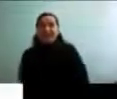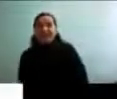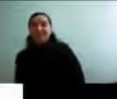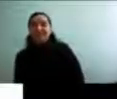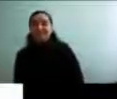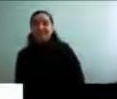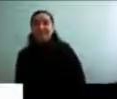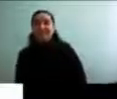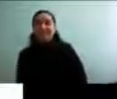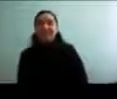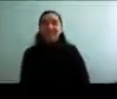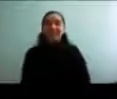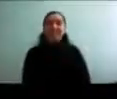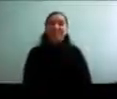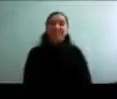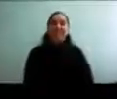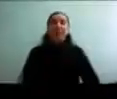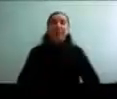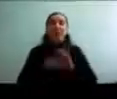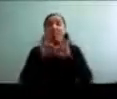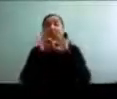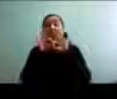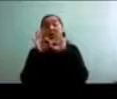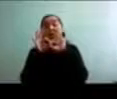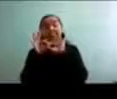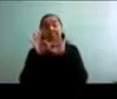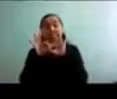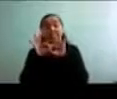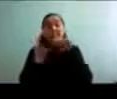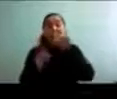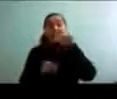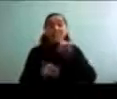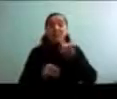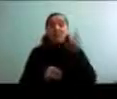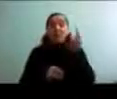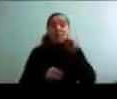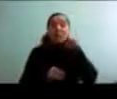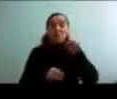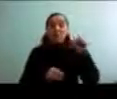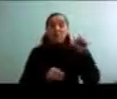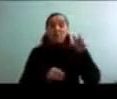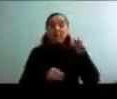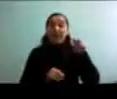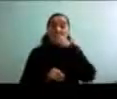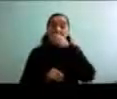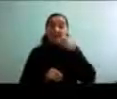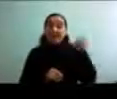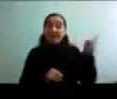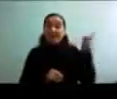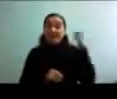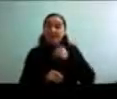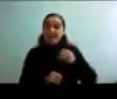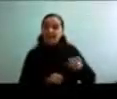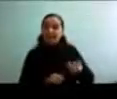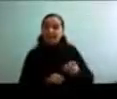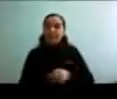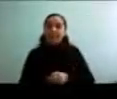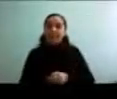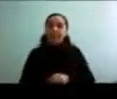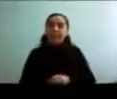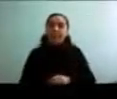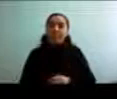Muchas gracias, Susana. creo que, y tomando un comentario que pusieron recién de Antonio, yo creo que esto